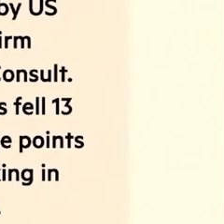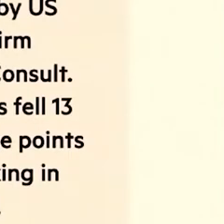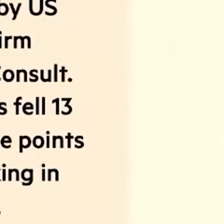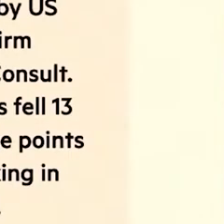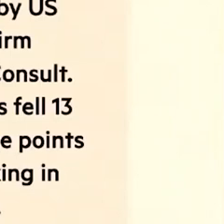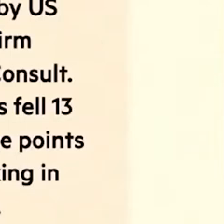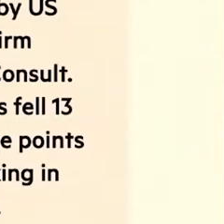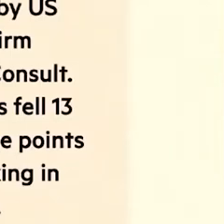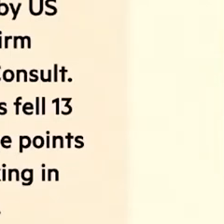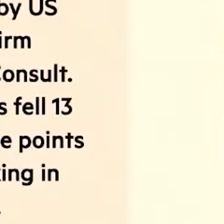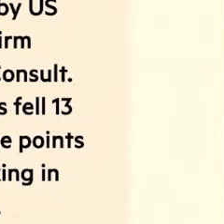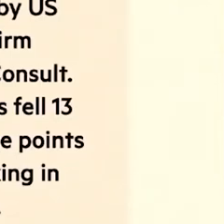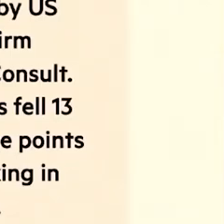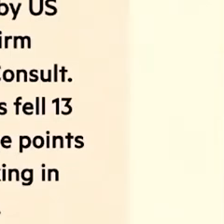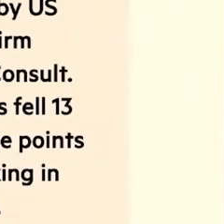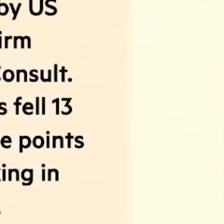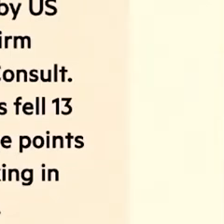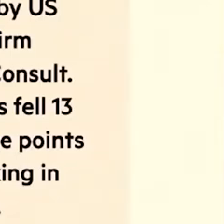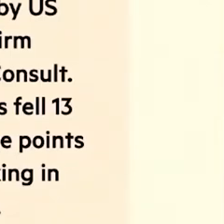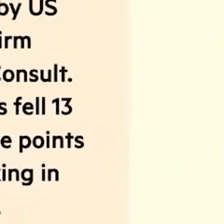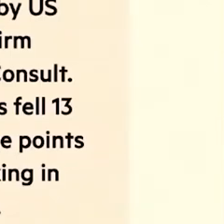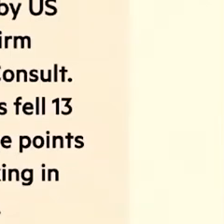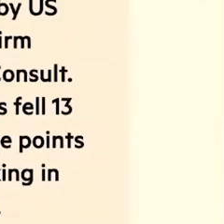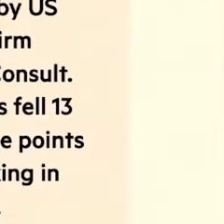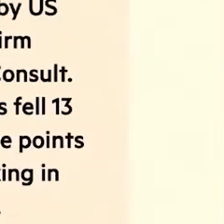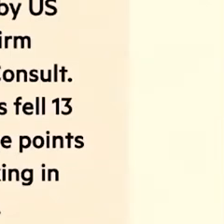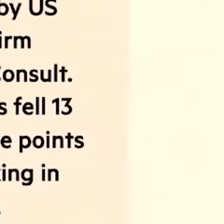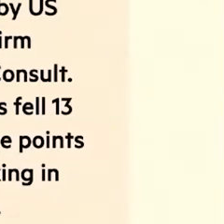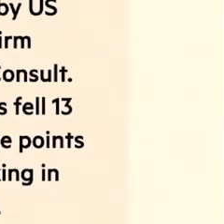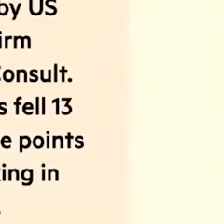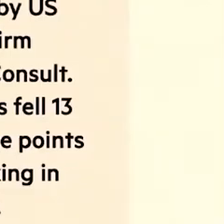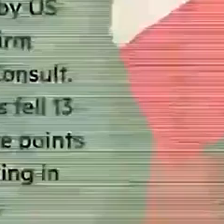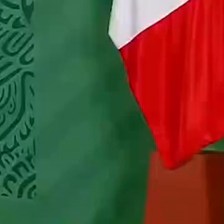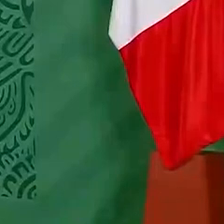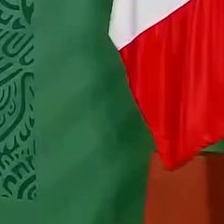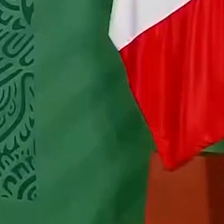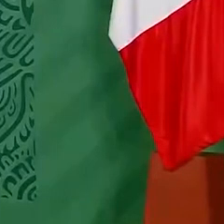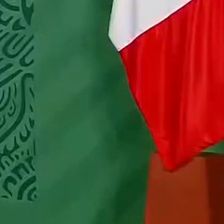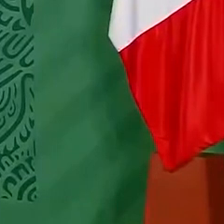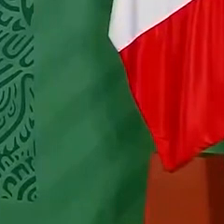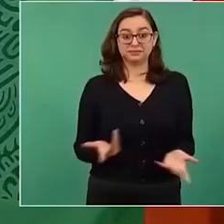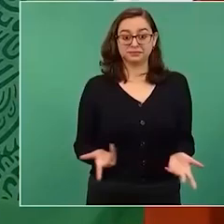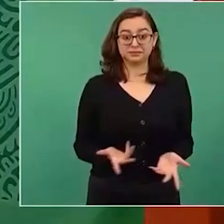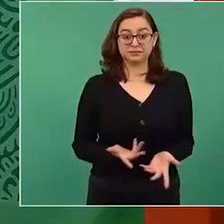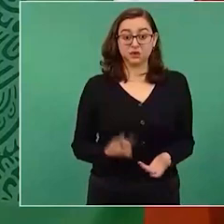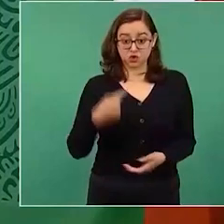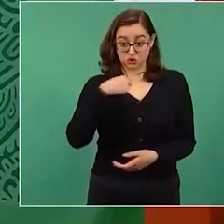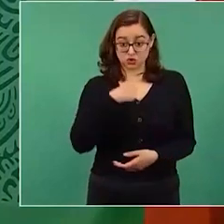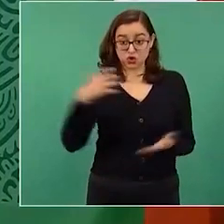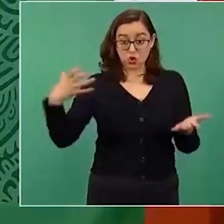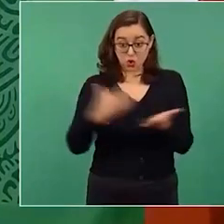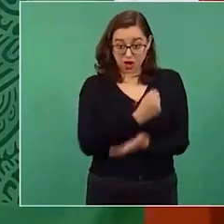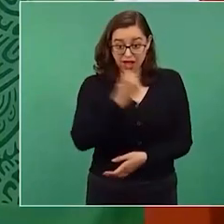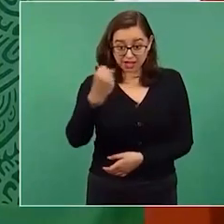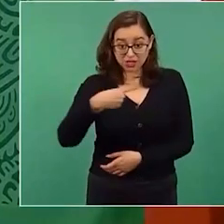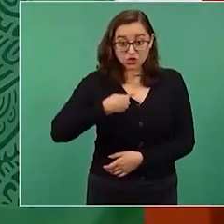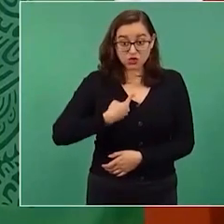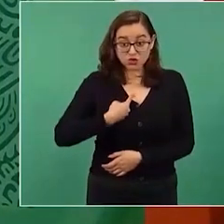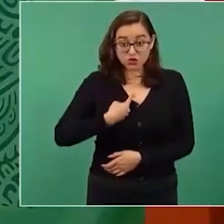no es mi persona, es la confianza de la gente